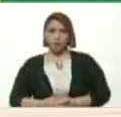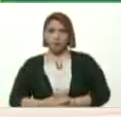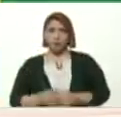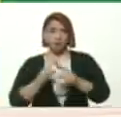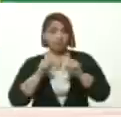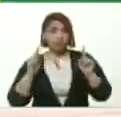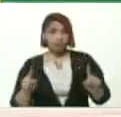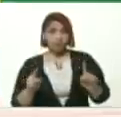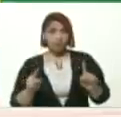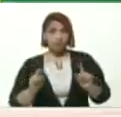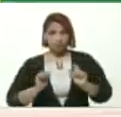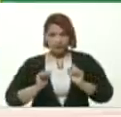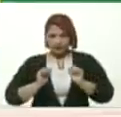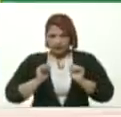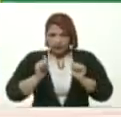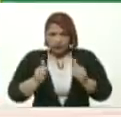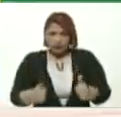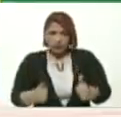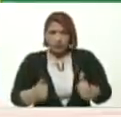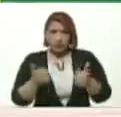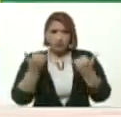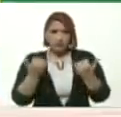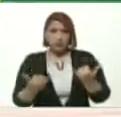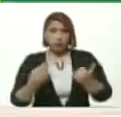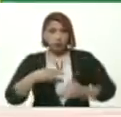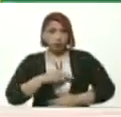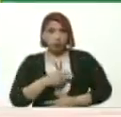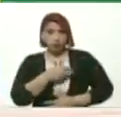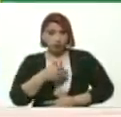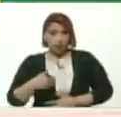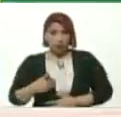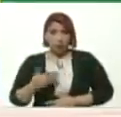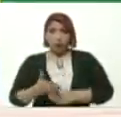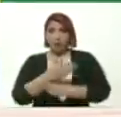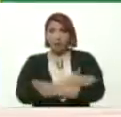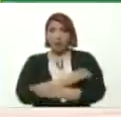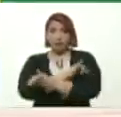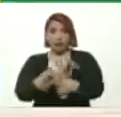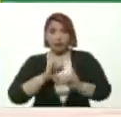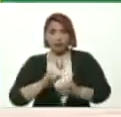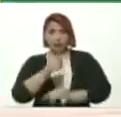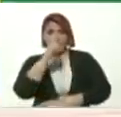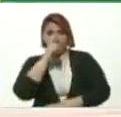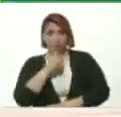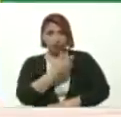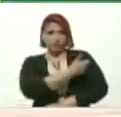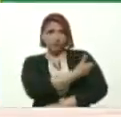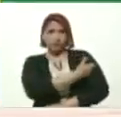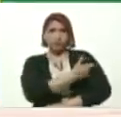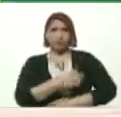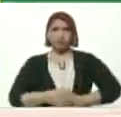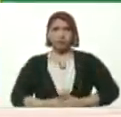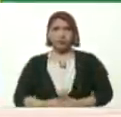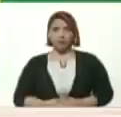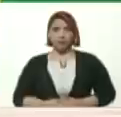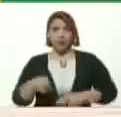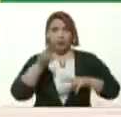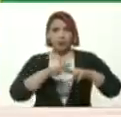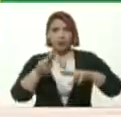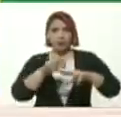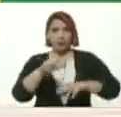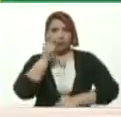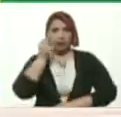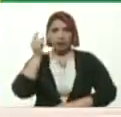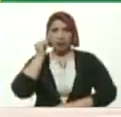Para comenzar Es lo que aspiramos Antes que termine el año La vacunación De niños y